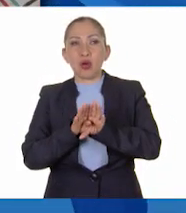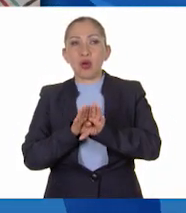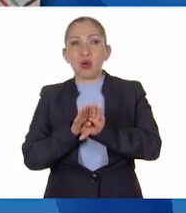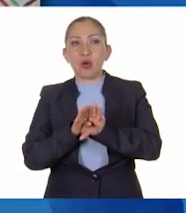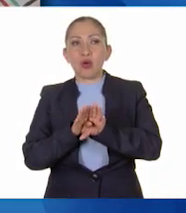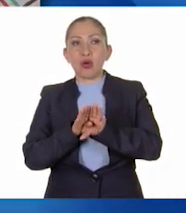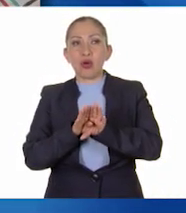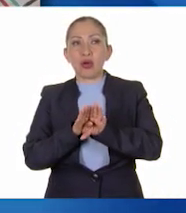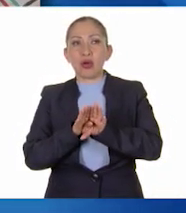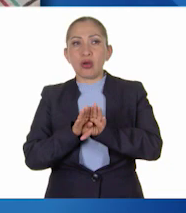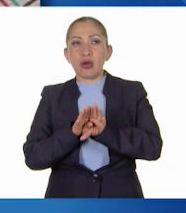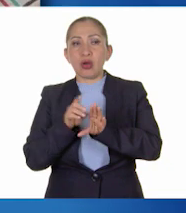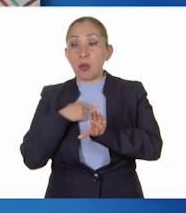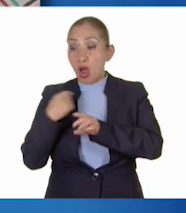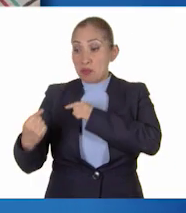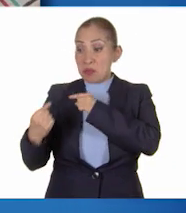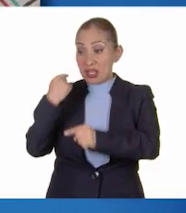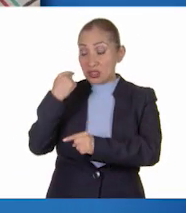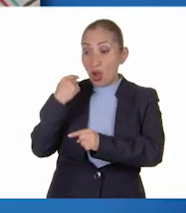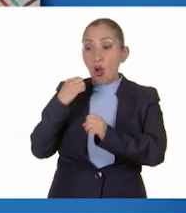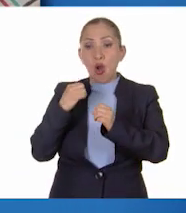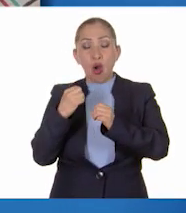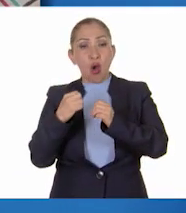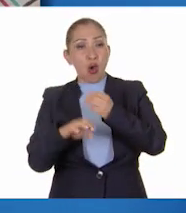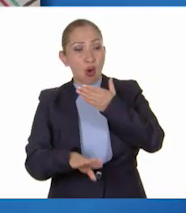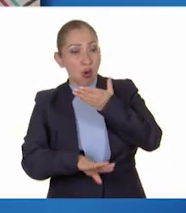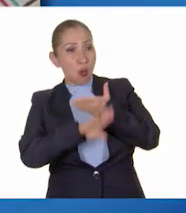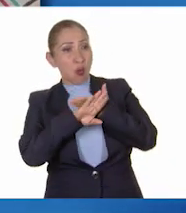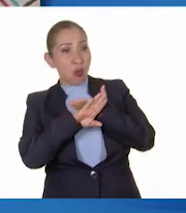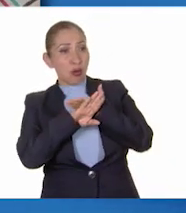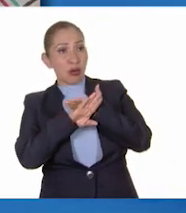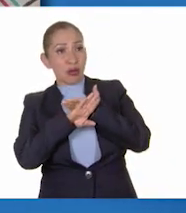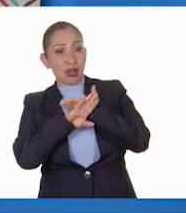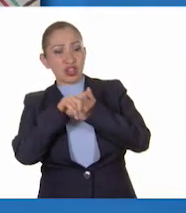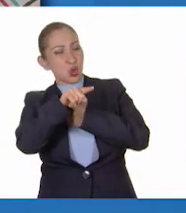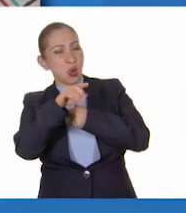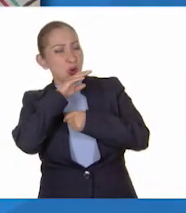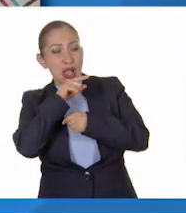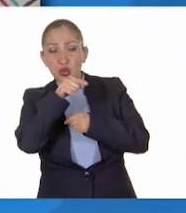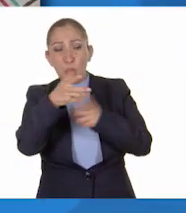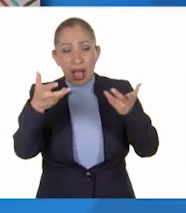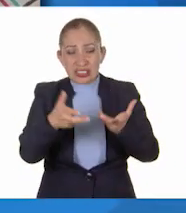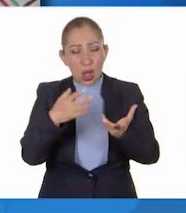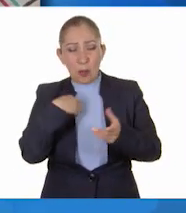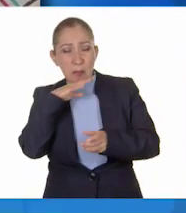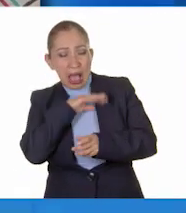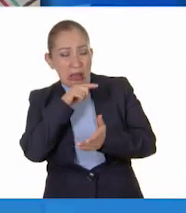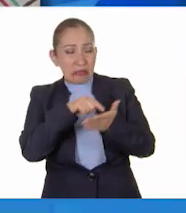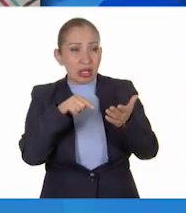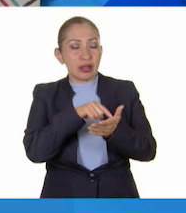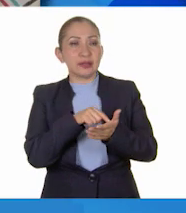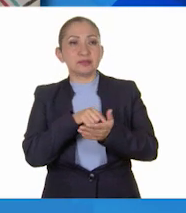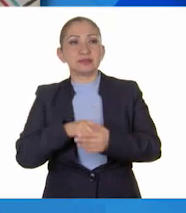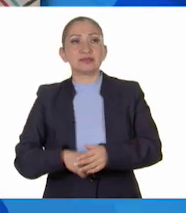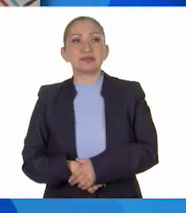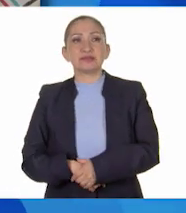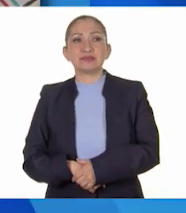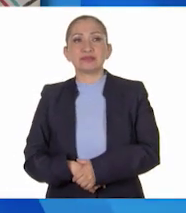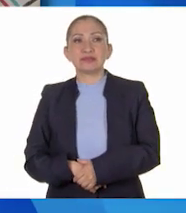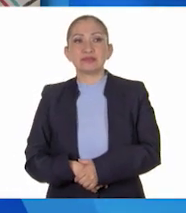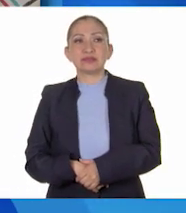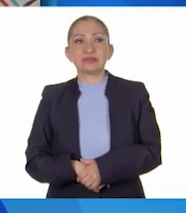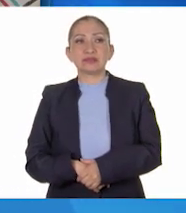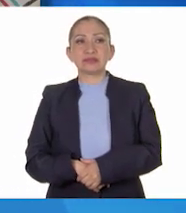al que me está insultando o al que me está diciendo que yo hice algo que no hice, este, este,